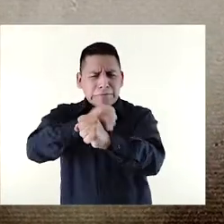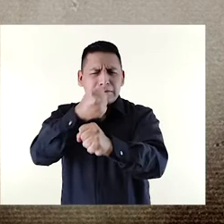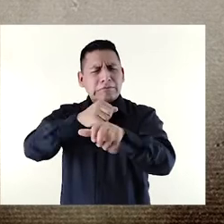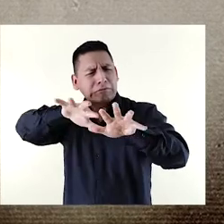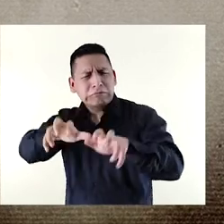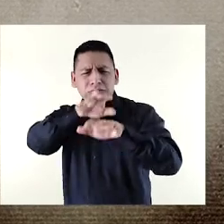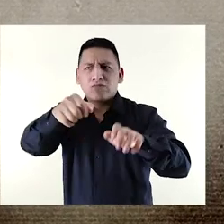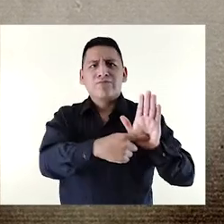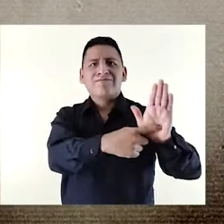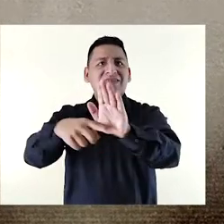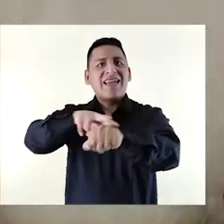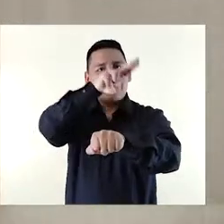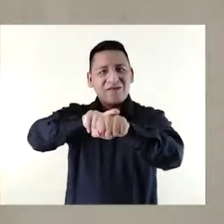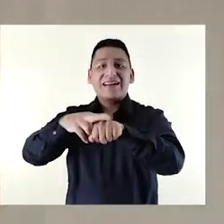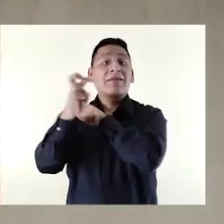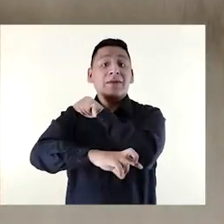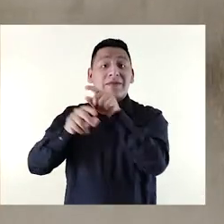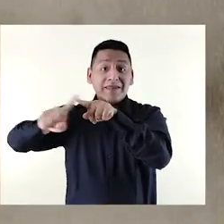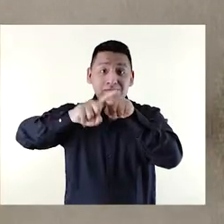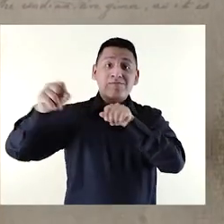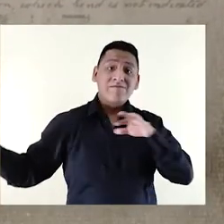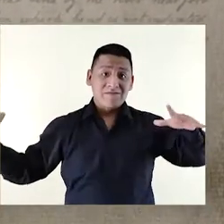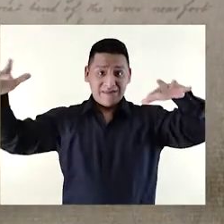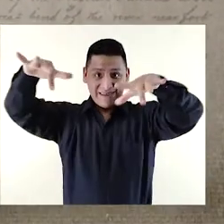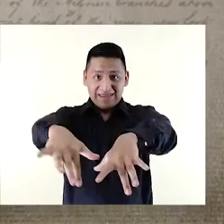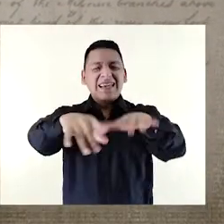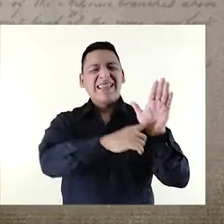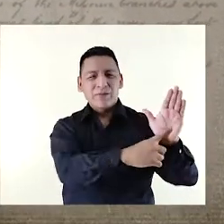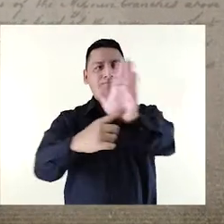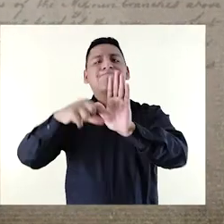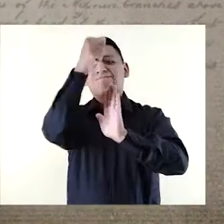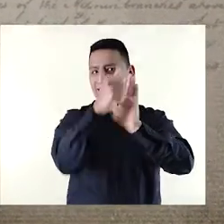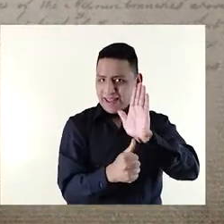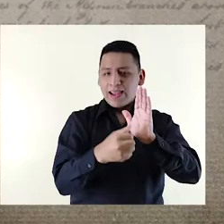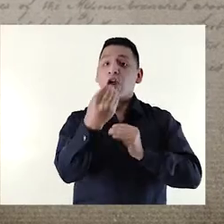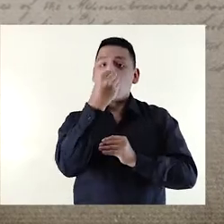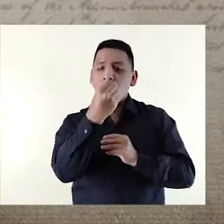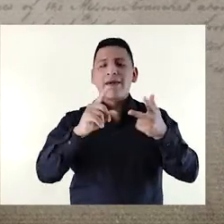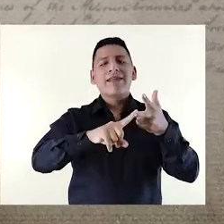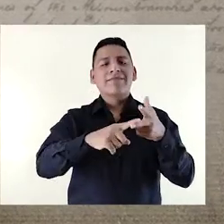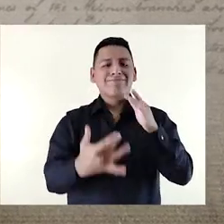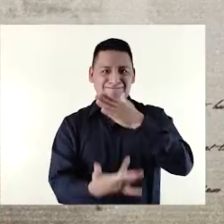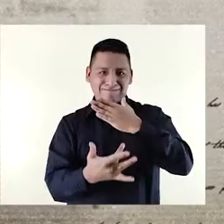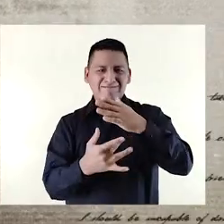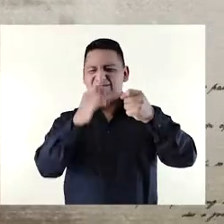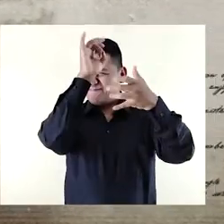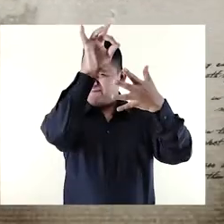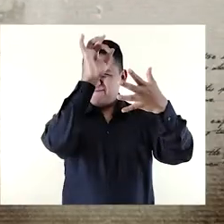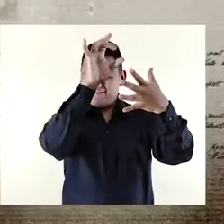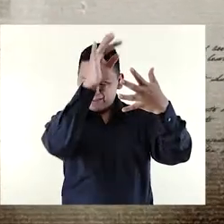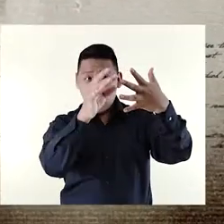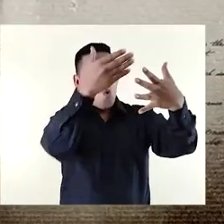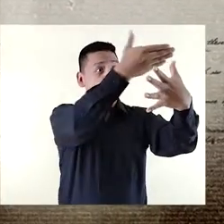Perú en una exposición natural, que atrajo delegaciones extranjeras y expuso también arte, alimentos, tecnología, entre